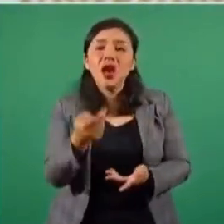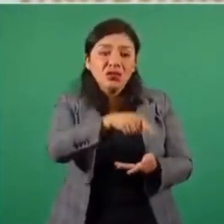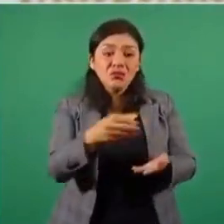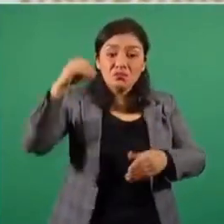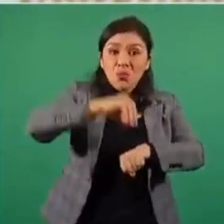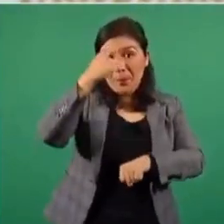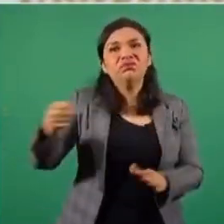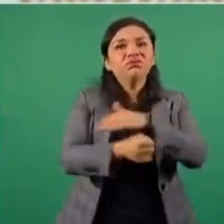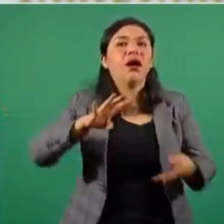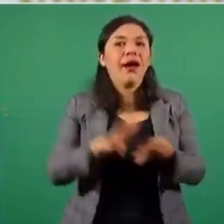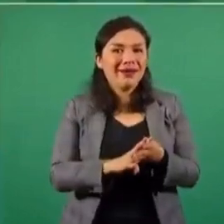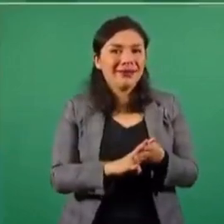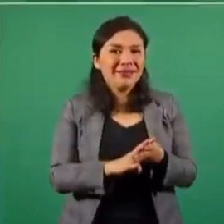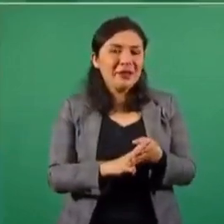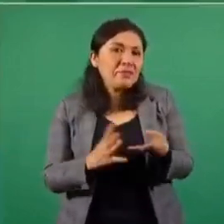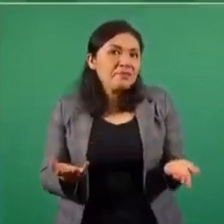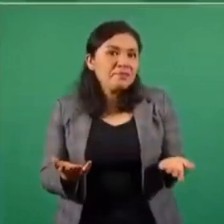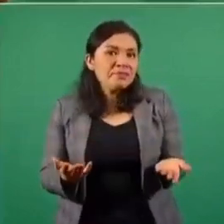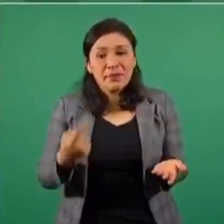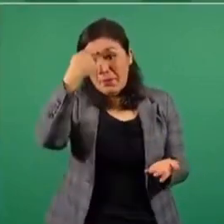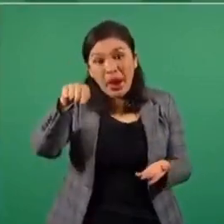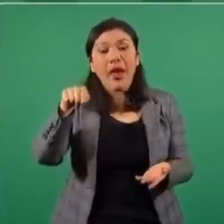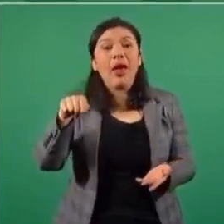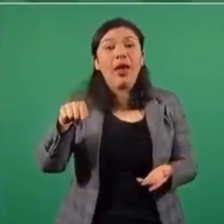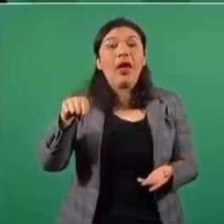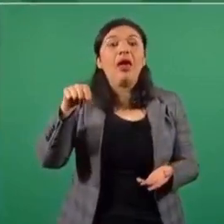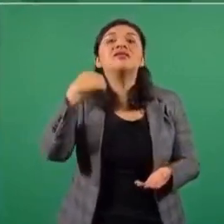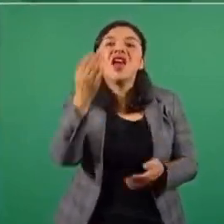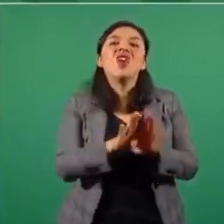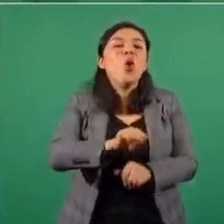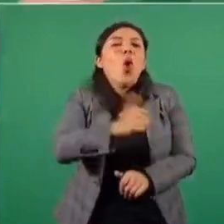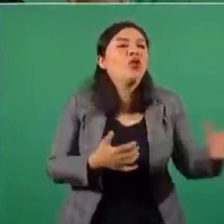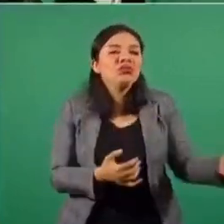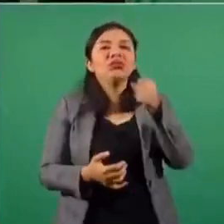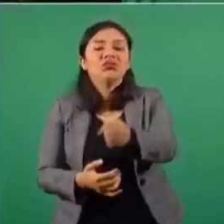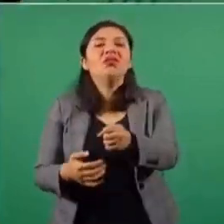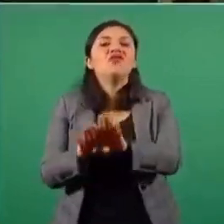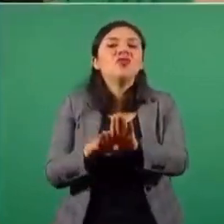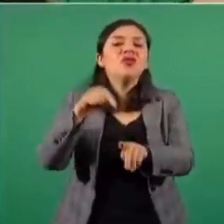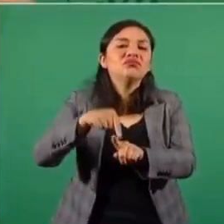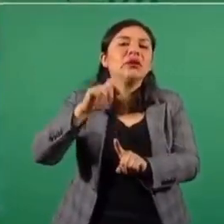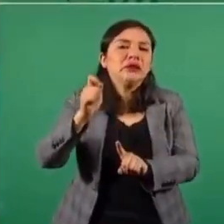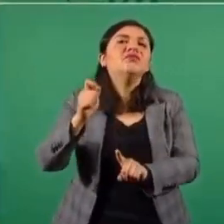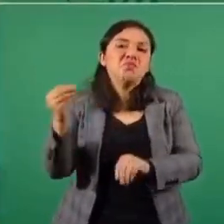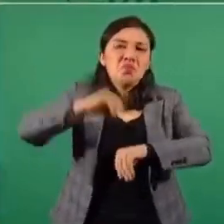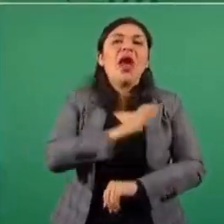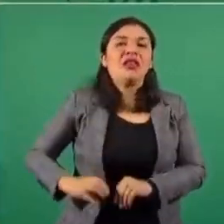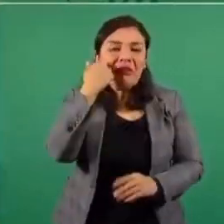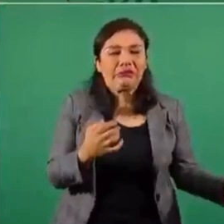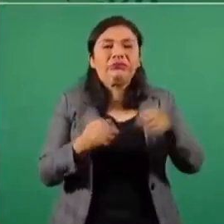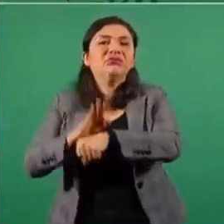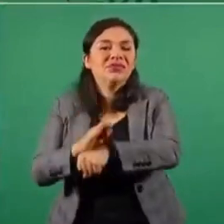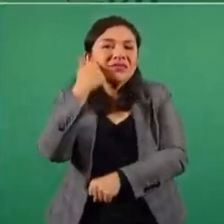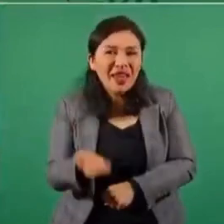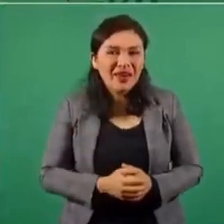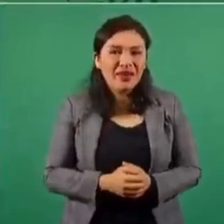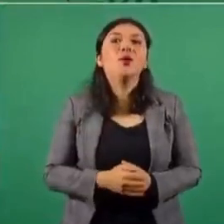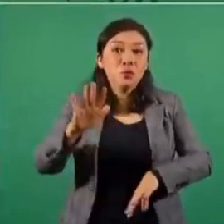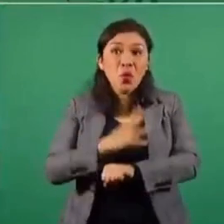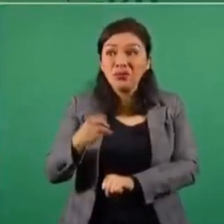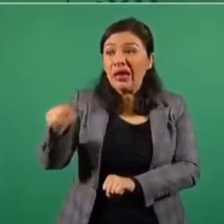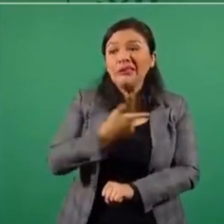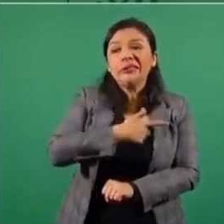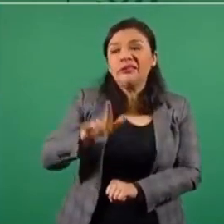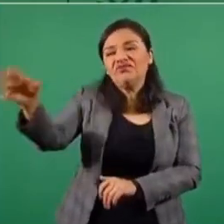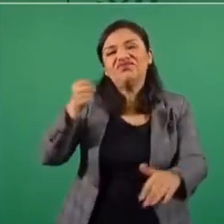para ser candidato y le compitiera a quien quería el régimen que fuese el candidato. Y que por eso